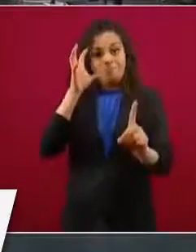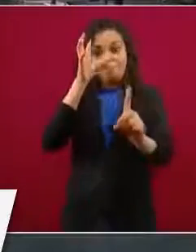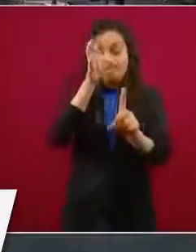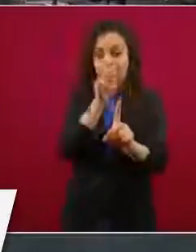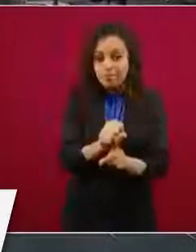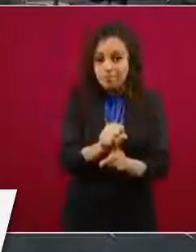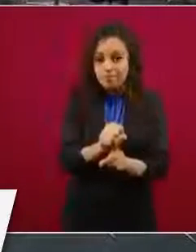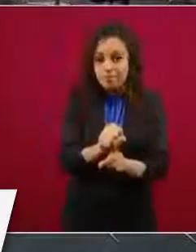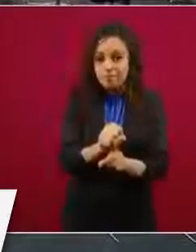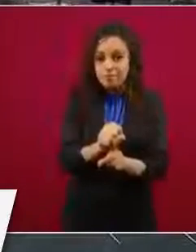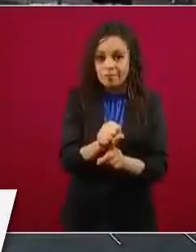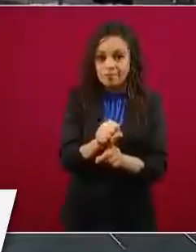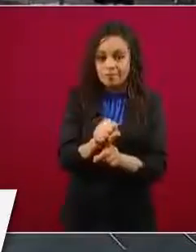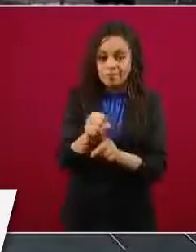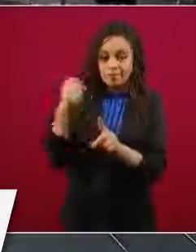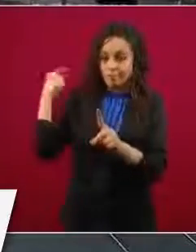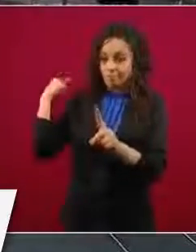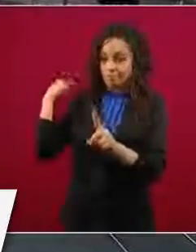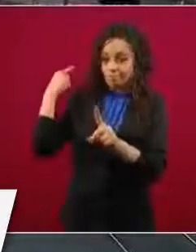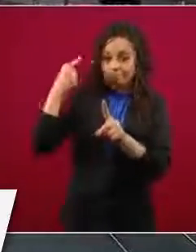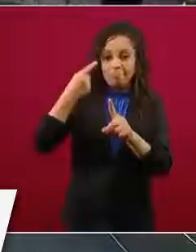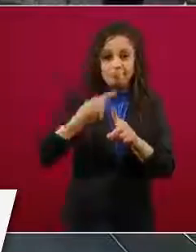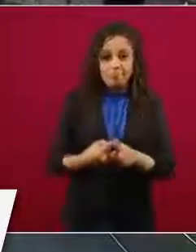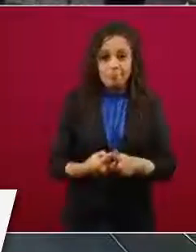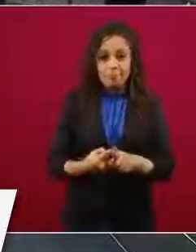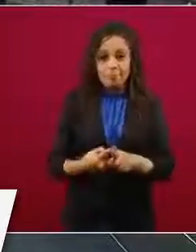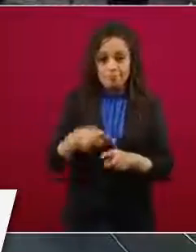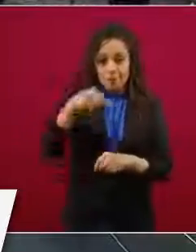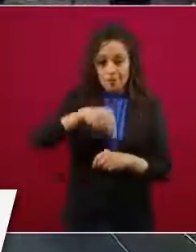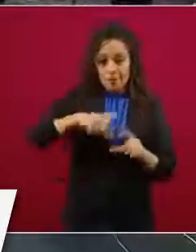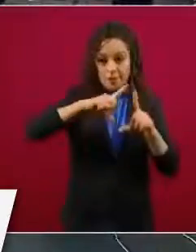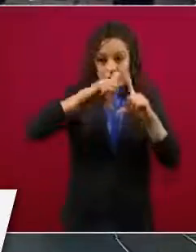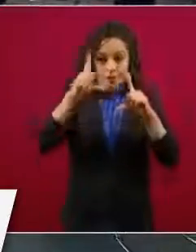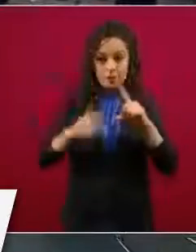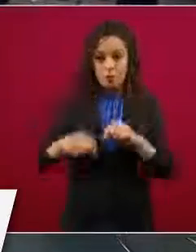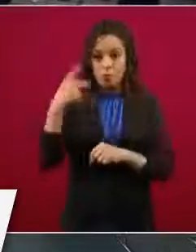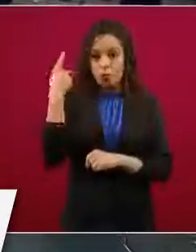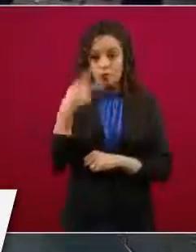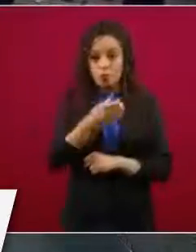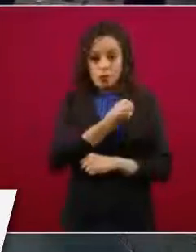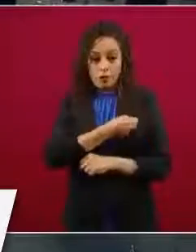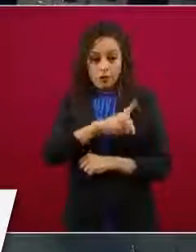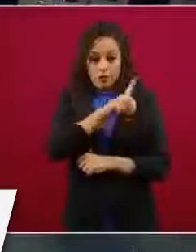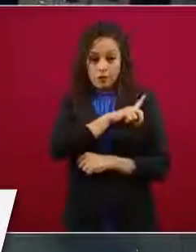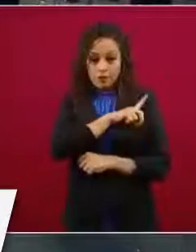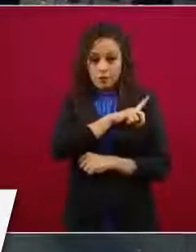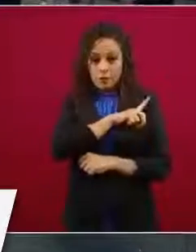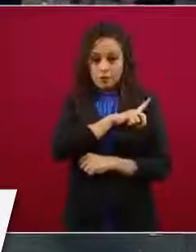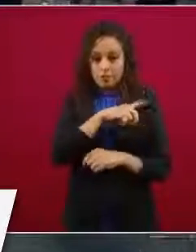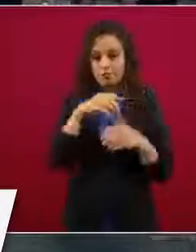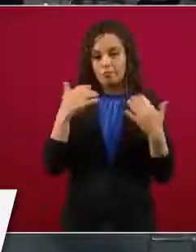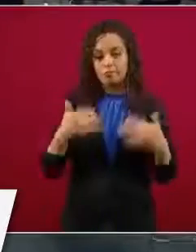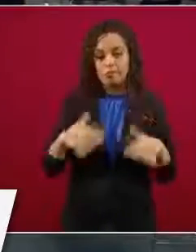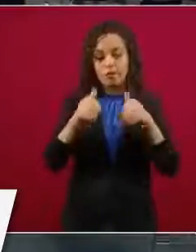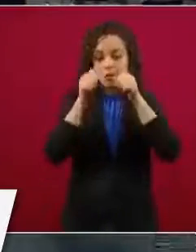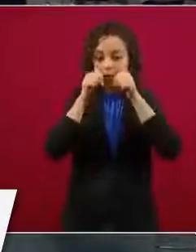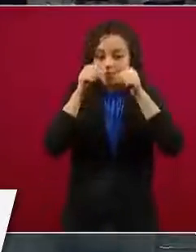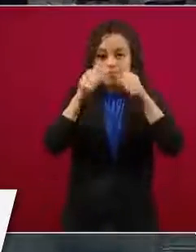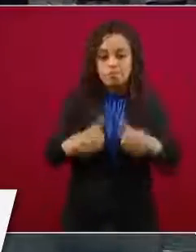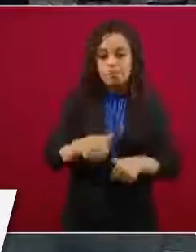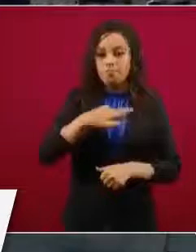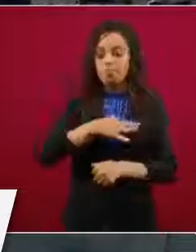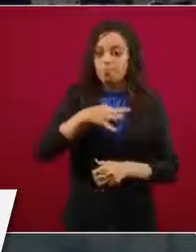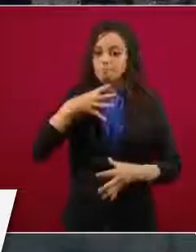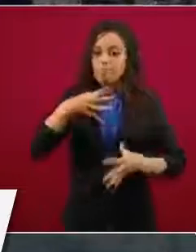que ha tenido el sistema de salud de nuestro país, todo el planeta está atendiendo esta pandemia y nosotros